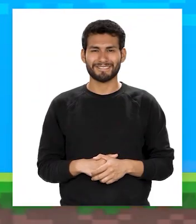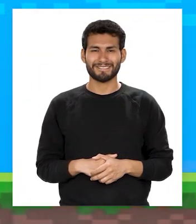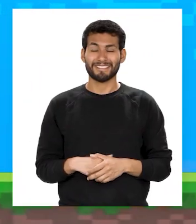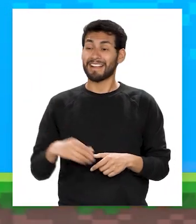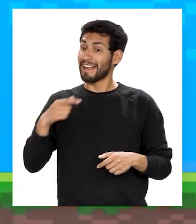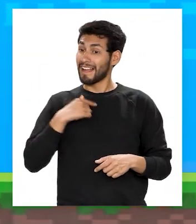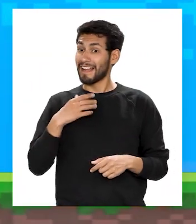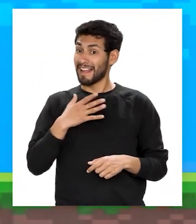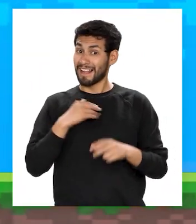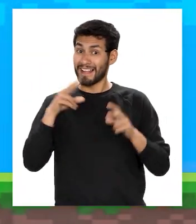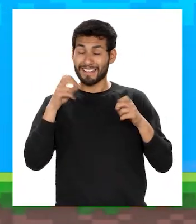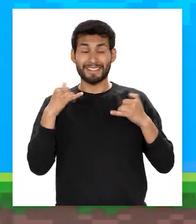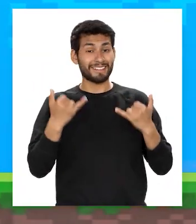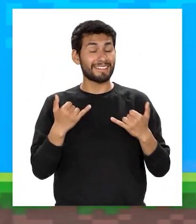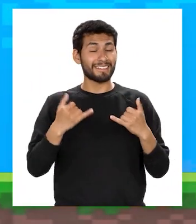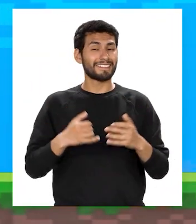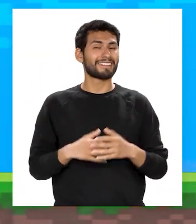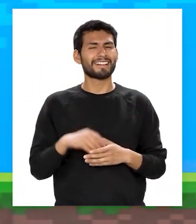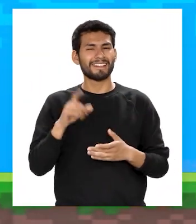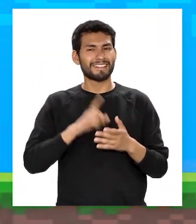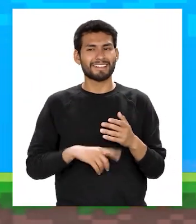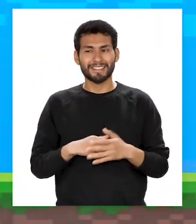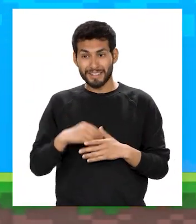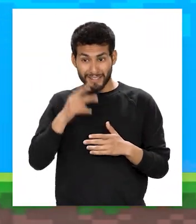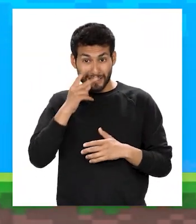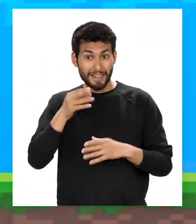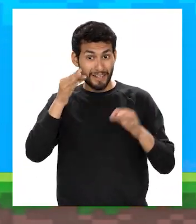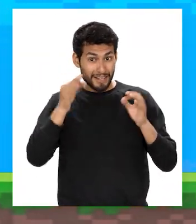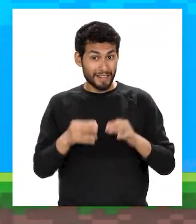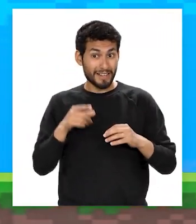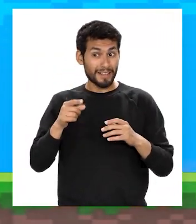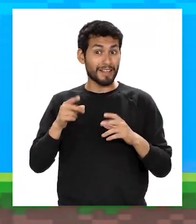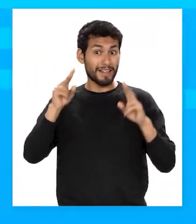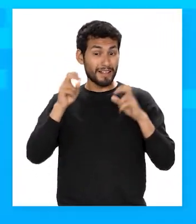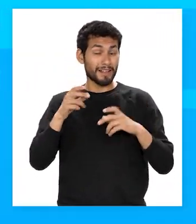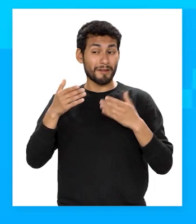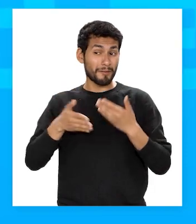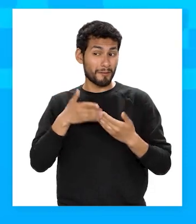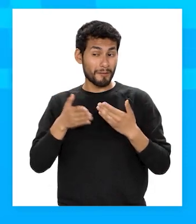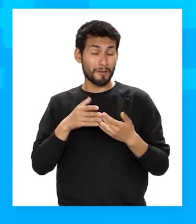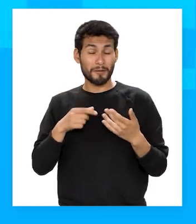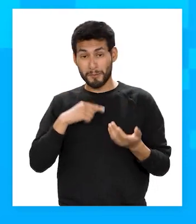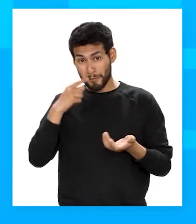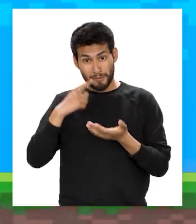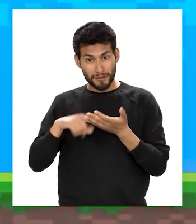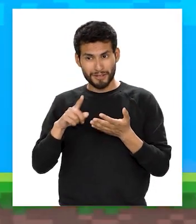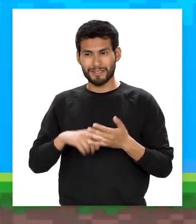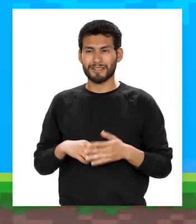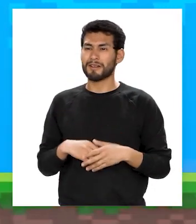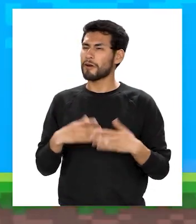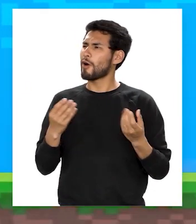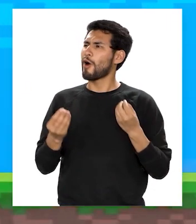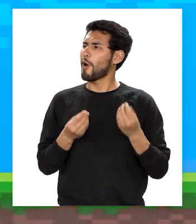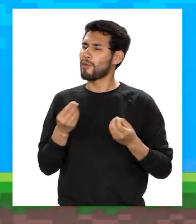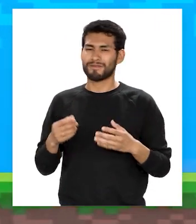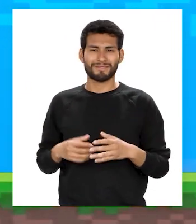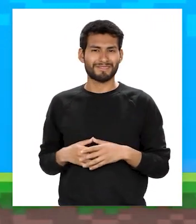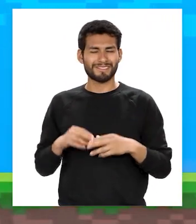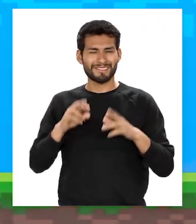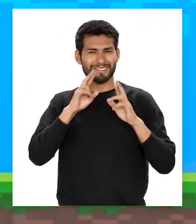¡Me encantó el tema! Ahora debemos demostrar si en verdad este es uno de los temas más sencillos que hemos revisado ¿Cómo lo haremos?